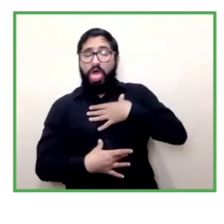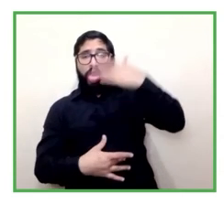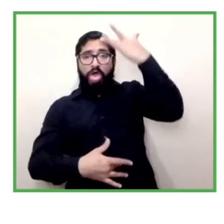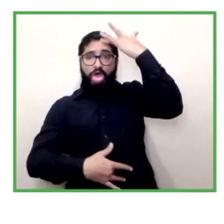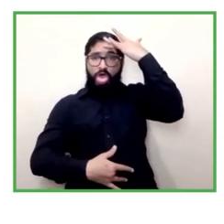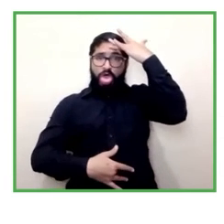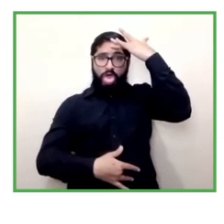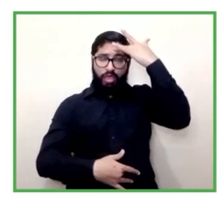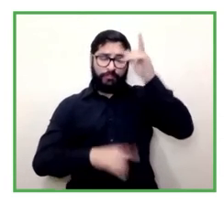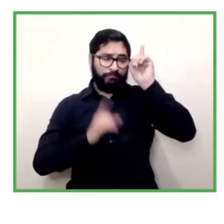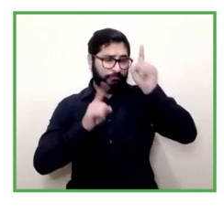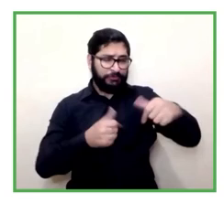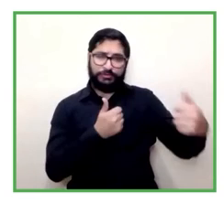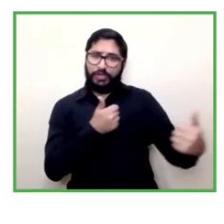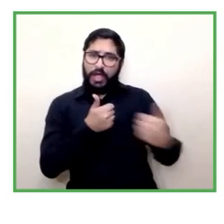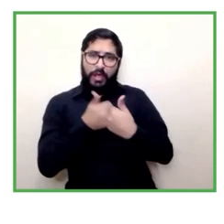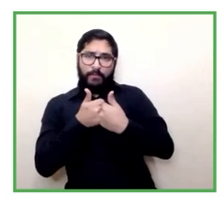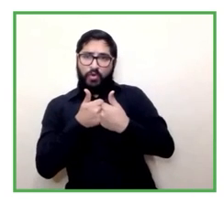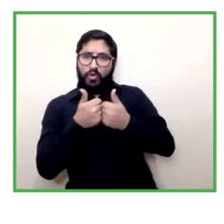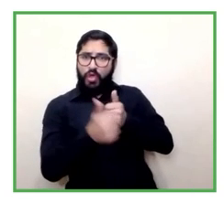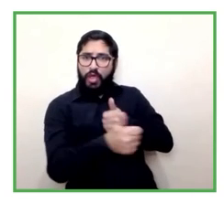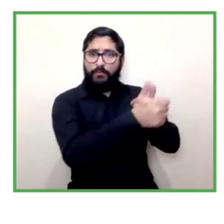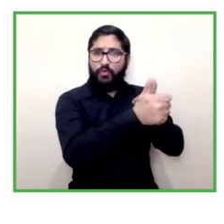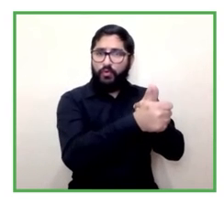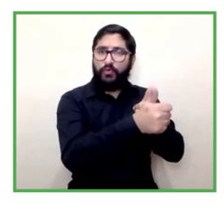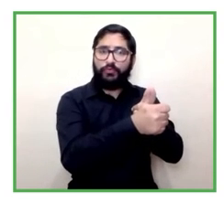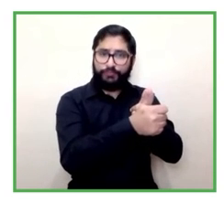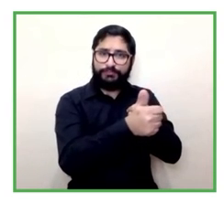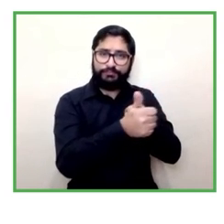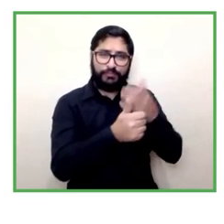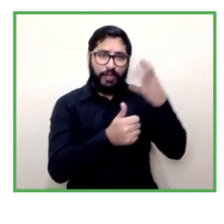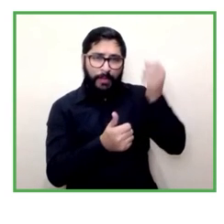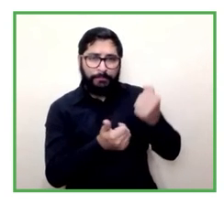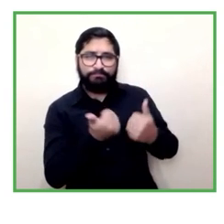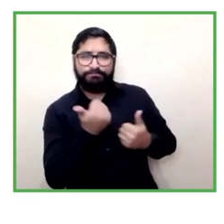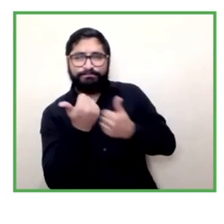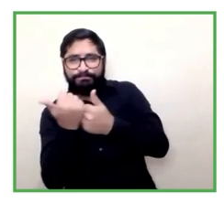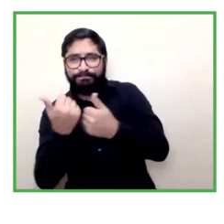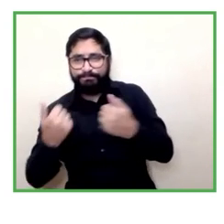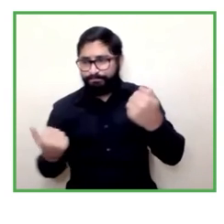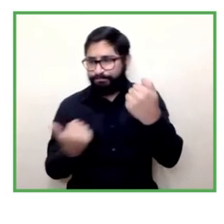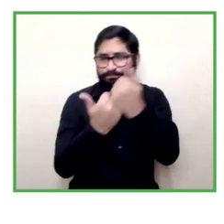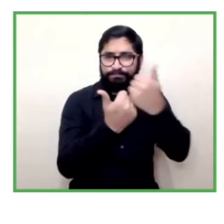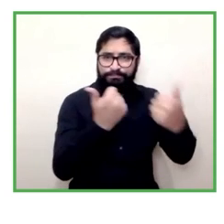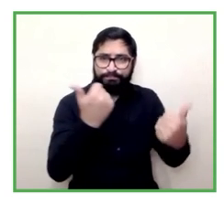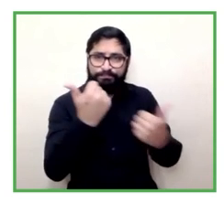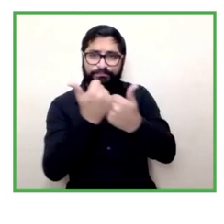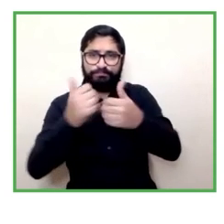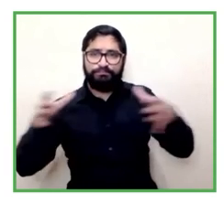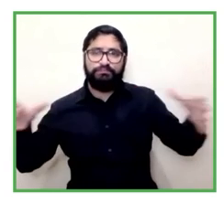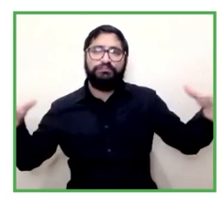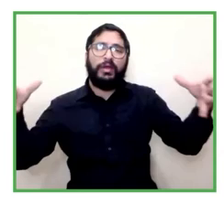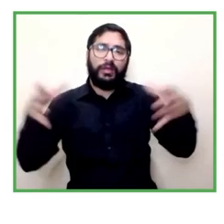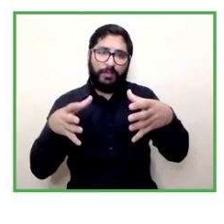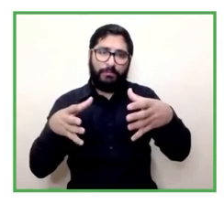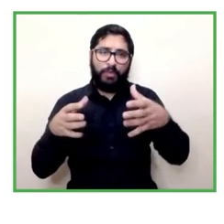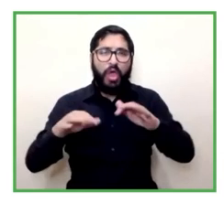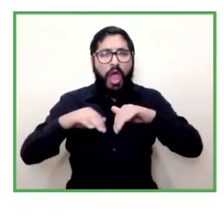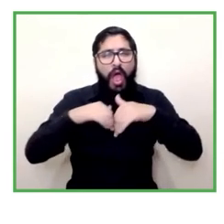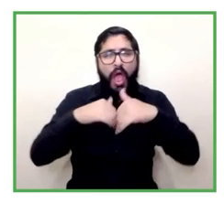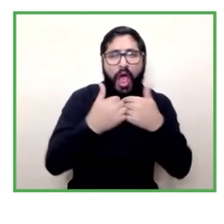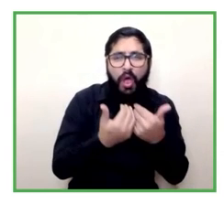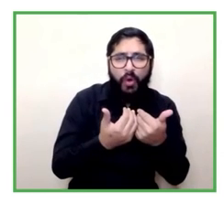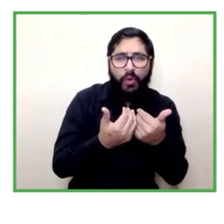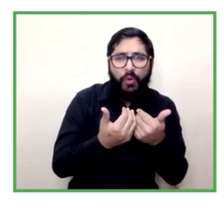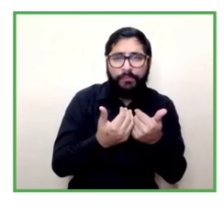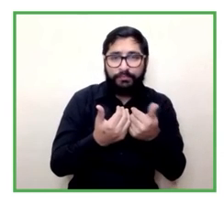reciprocidad solidaridad horizontalidad en el trato en las ganancias por ejemplo en el caso